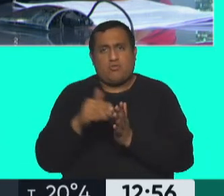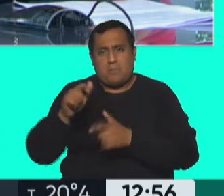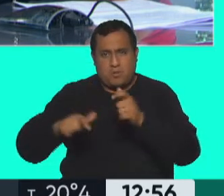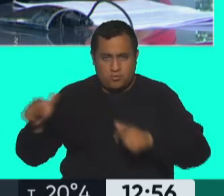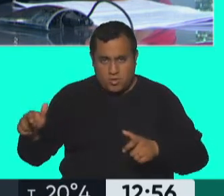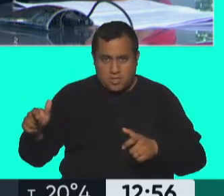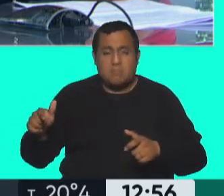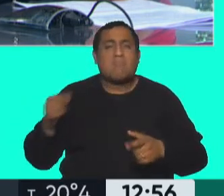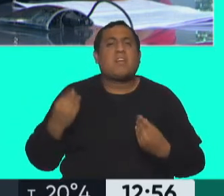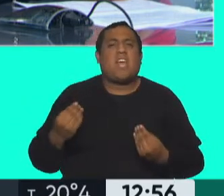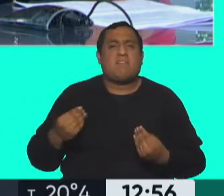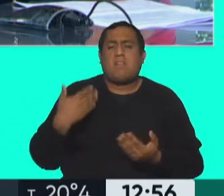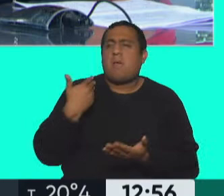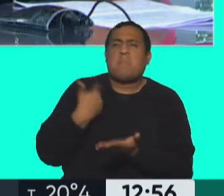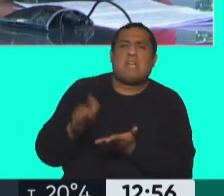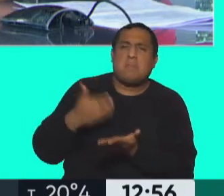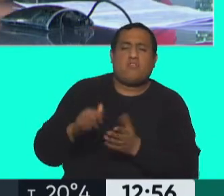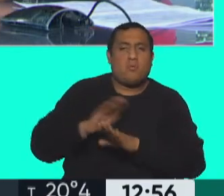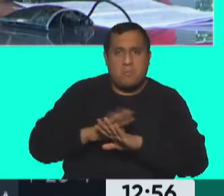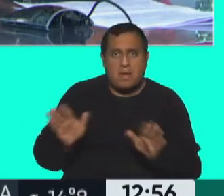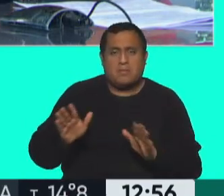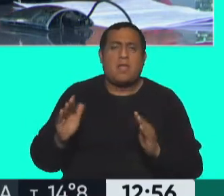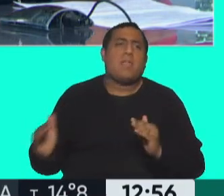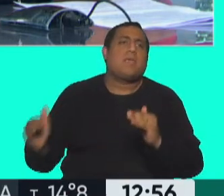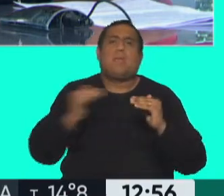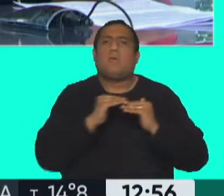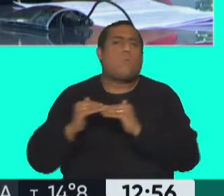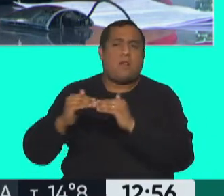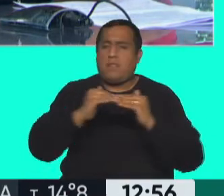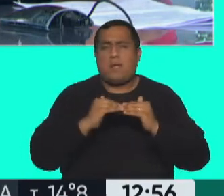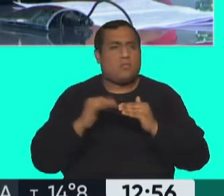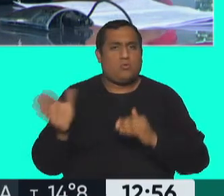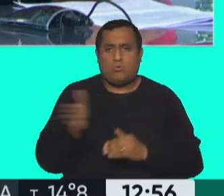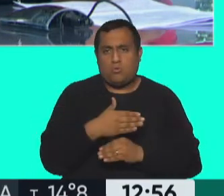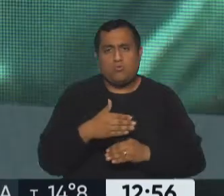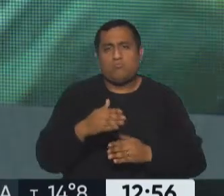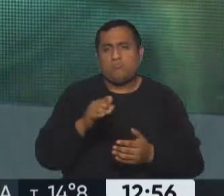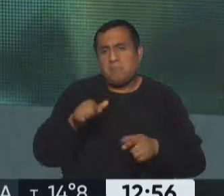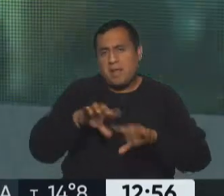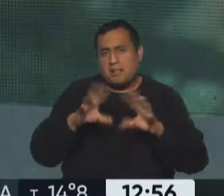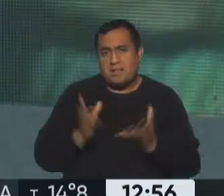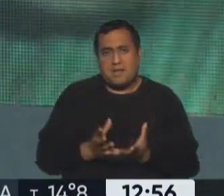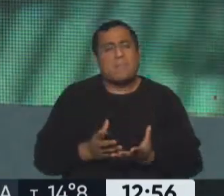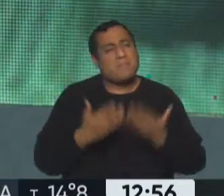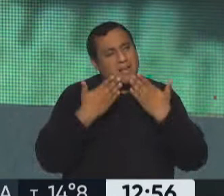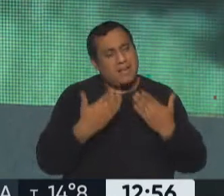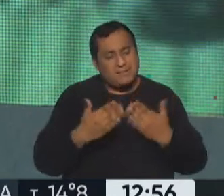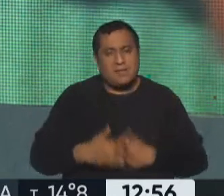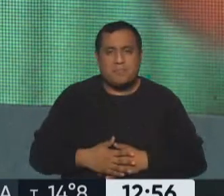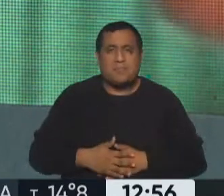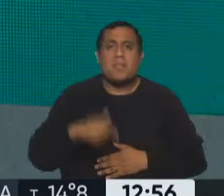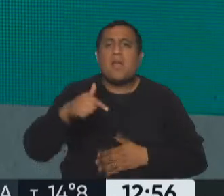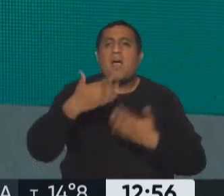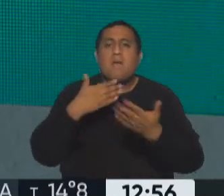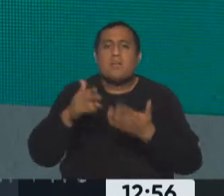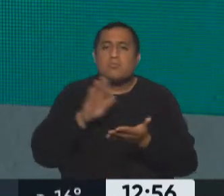apunta a eliminar la discriminación y a la igualdad de todos los seres humanos sobre este planeta. Gracias, Sandra. Gracias. Y hablamos en